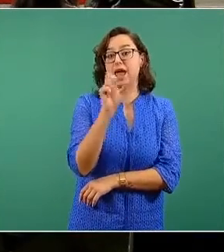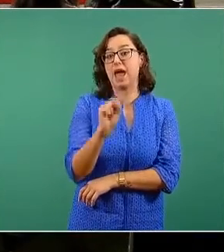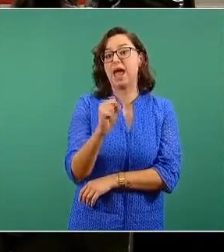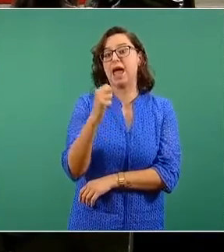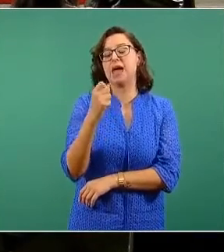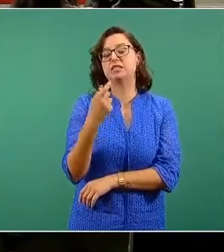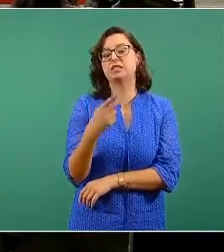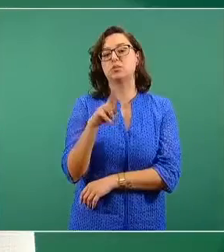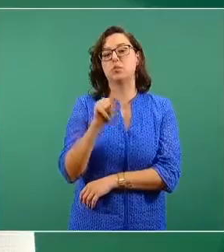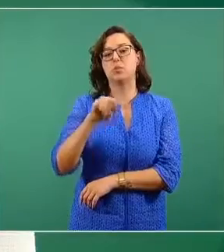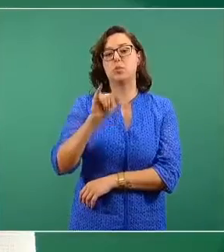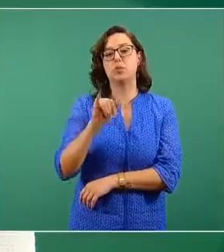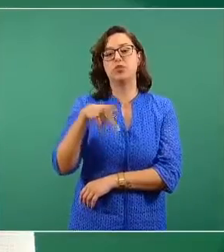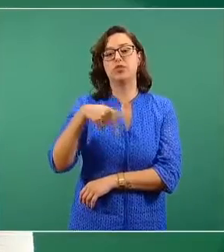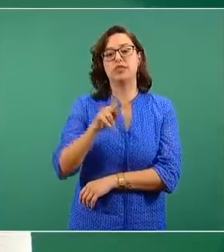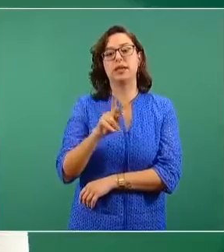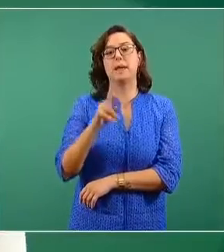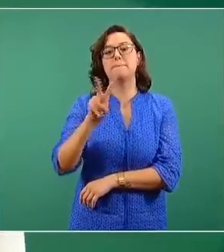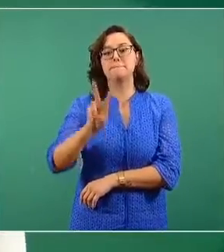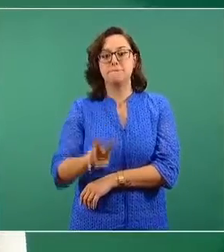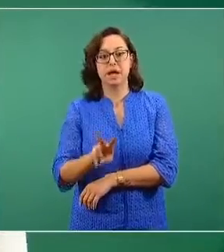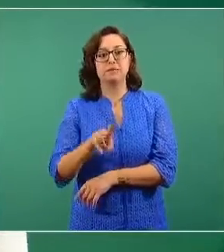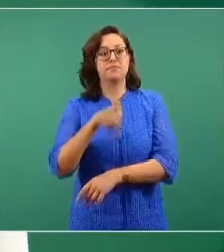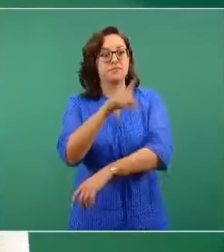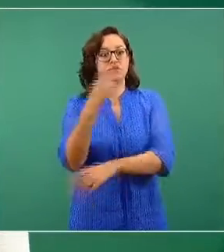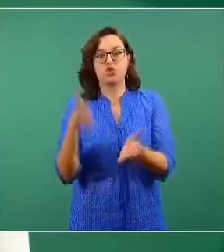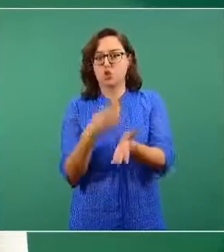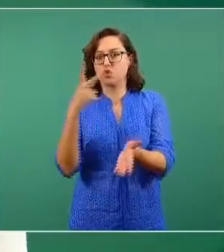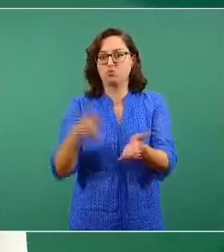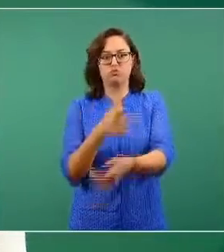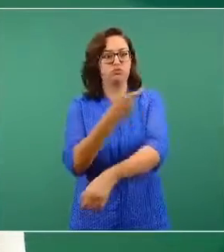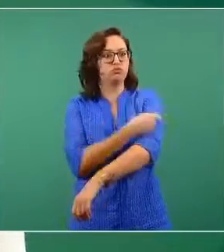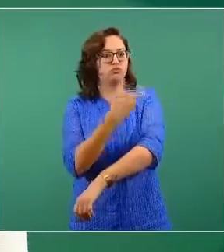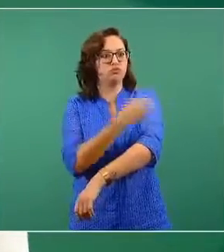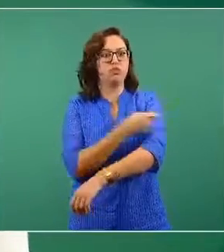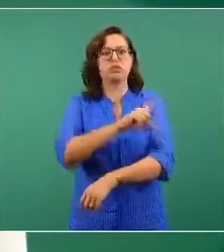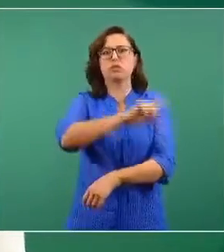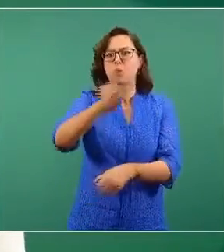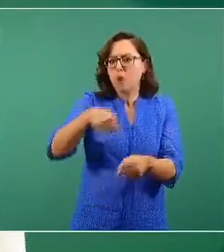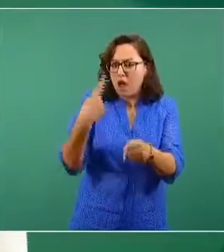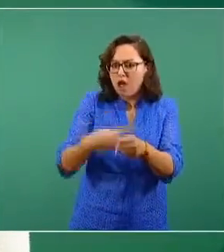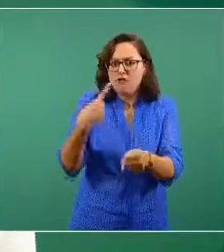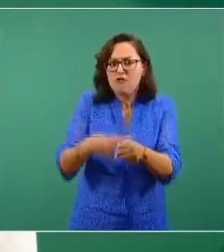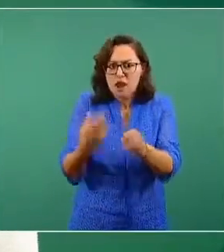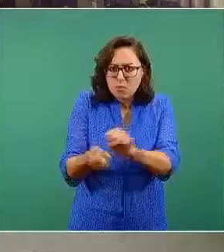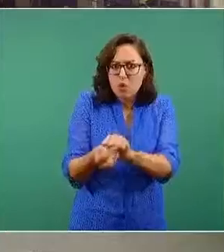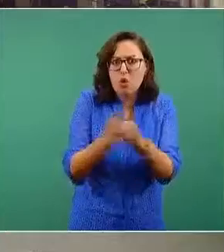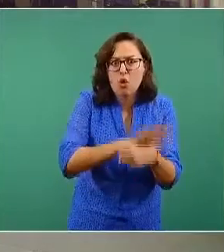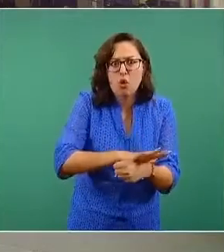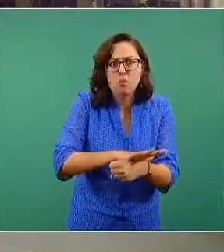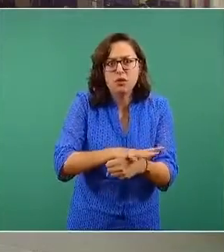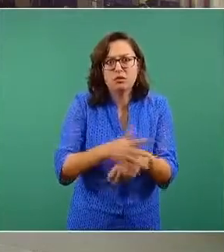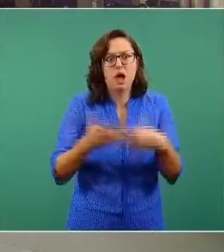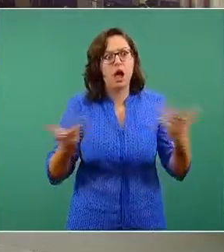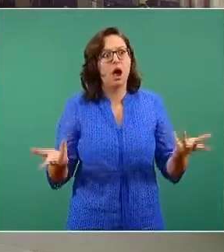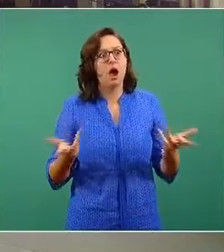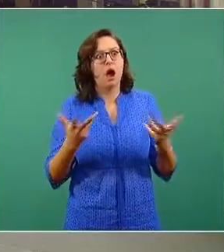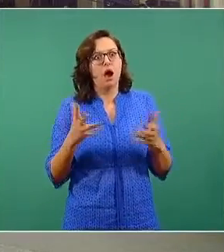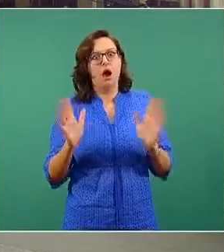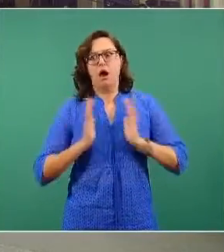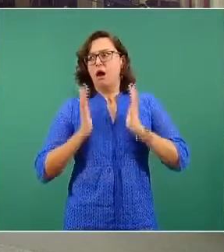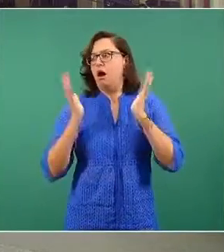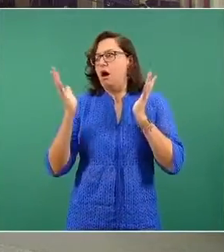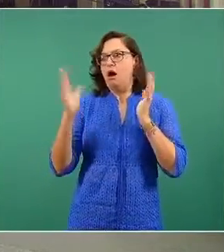anunciado que se contagió de COVID, pero tiene enfermedad leve. Esto no es ningún misterio, ni es